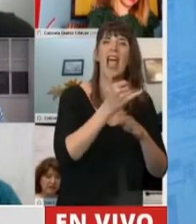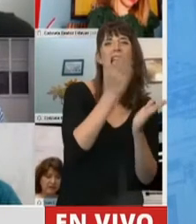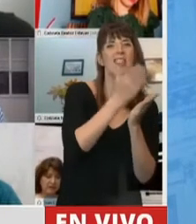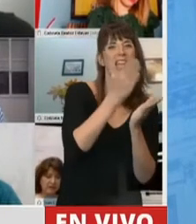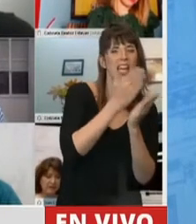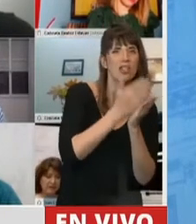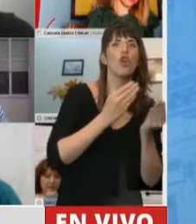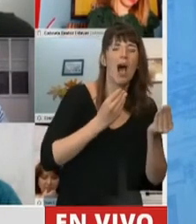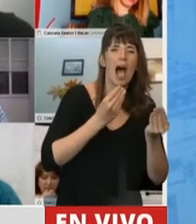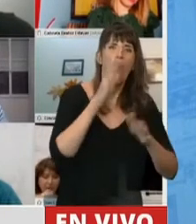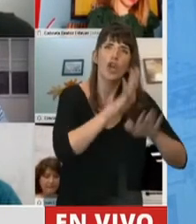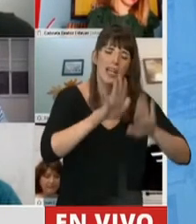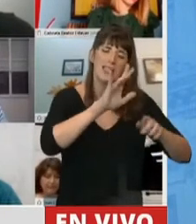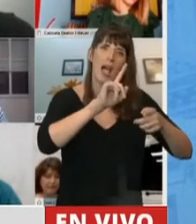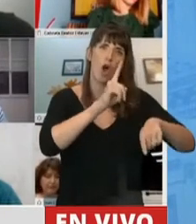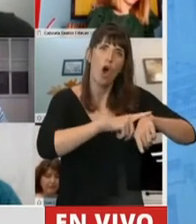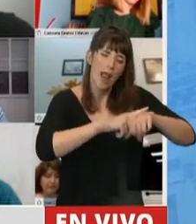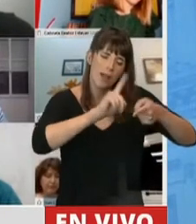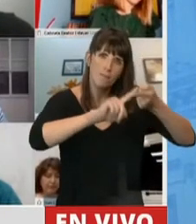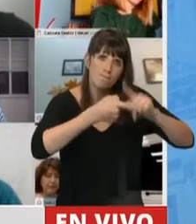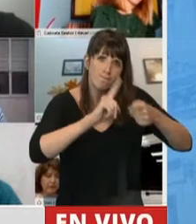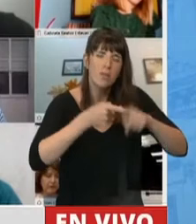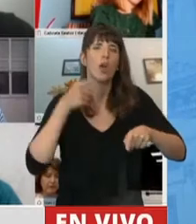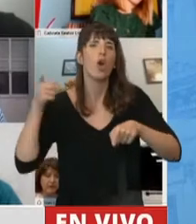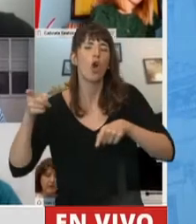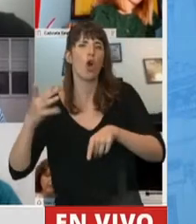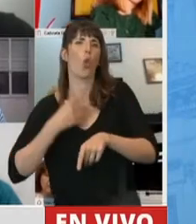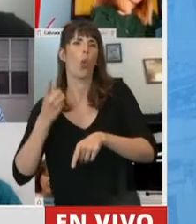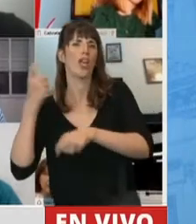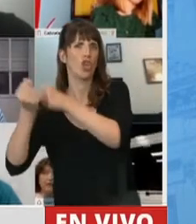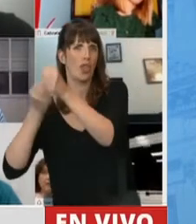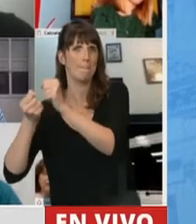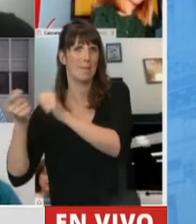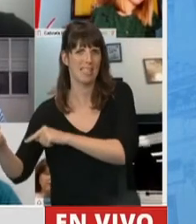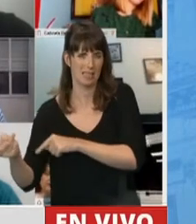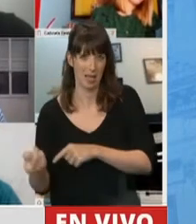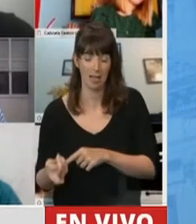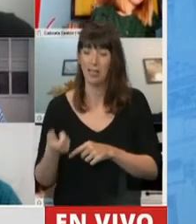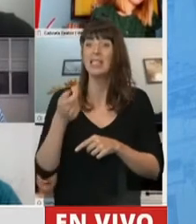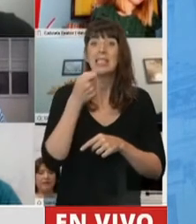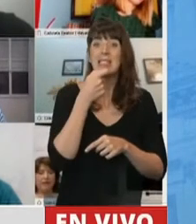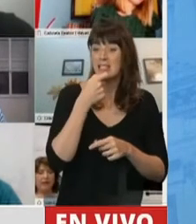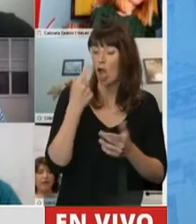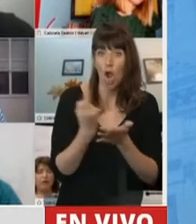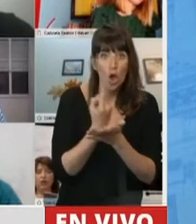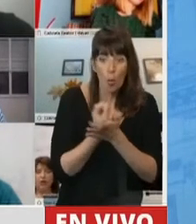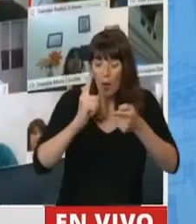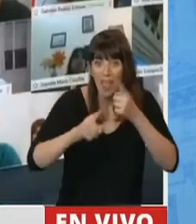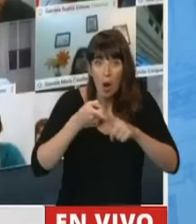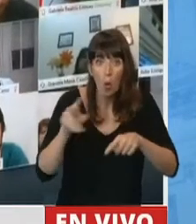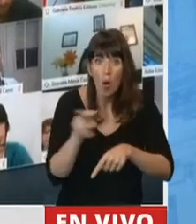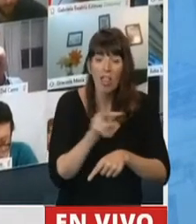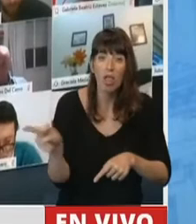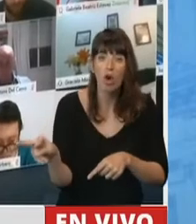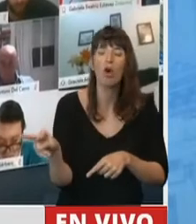acordados con el sector empleador. Y que, de no ser así, se puede interpretar que